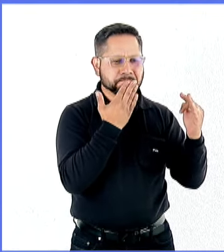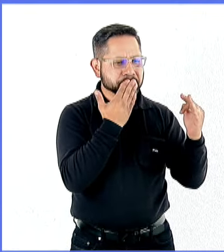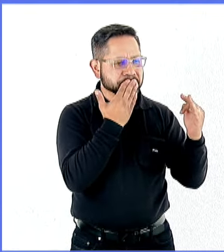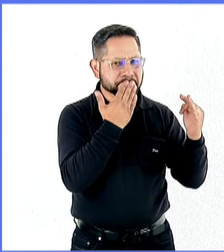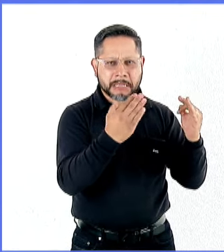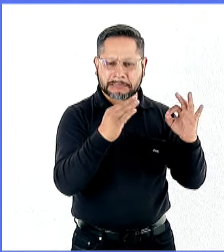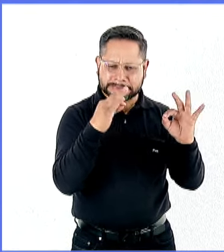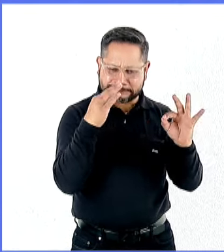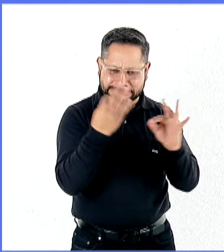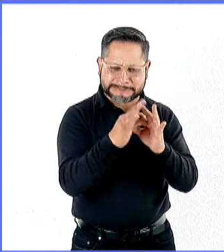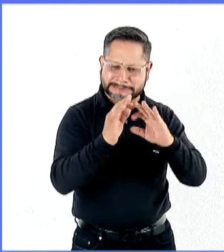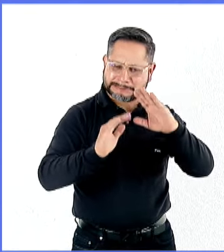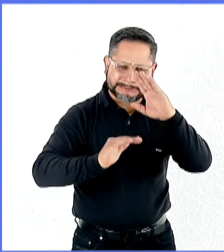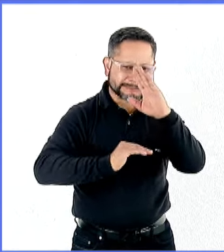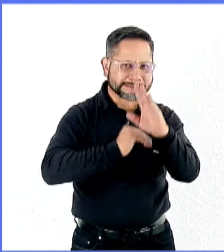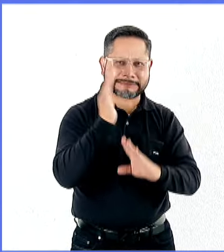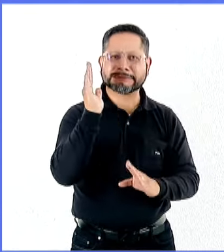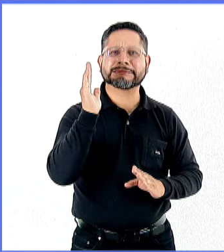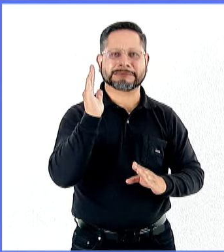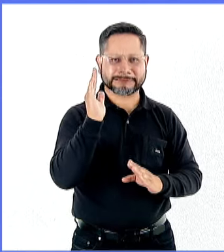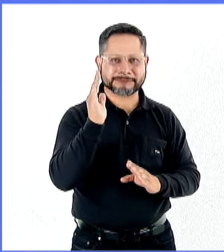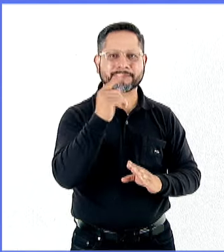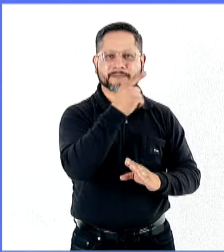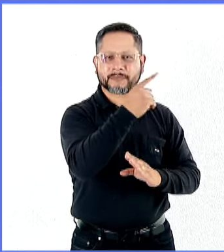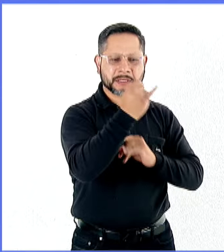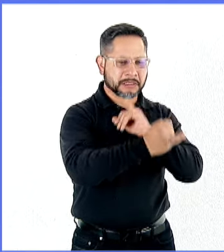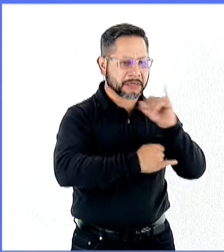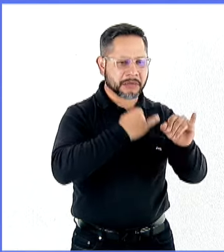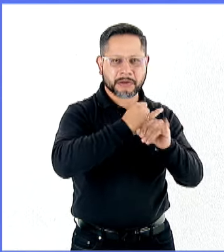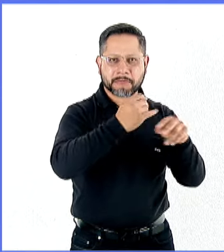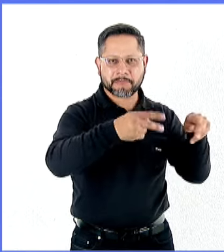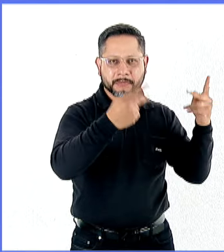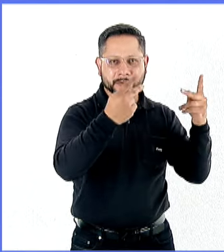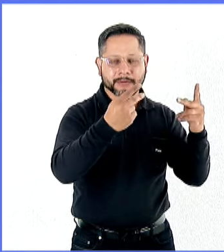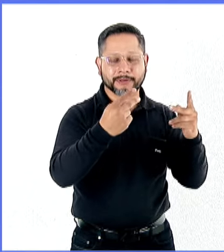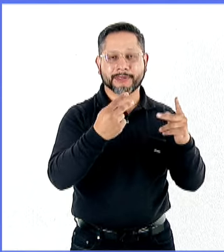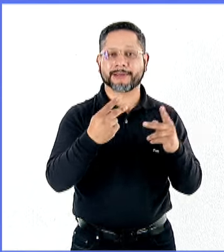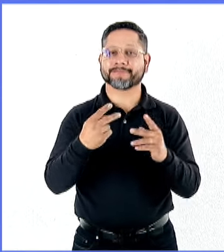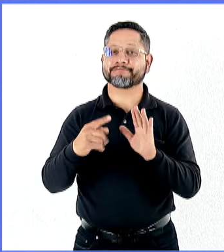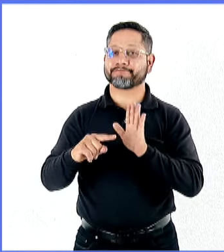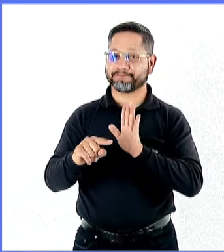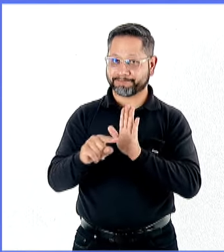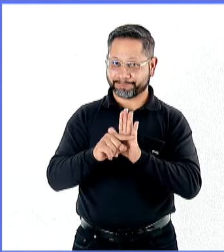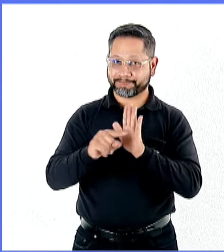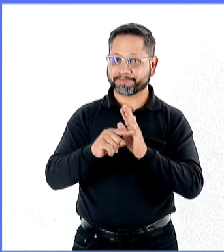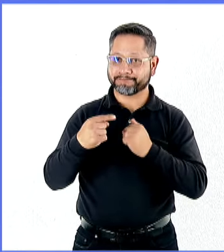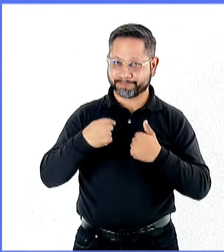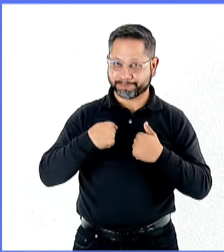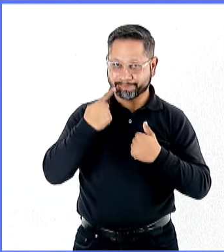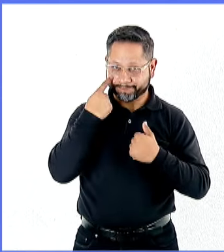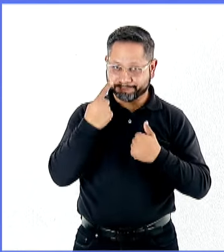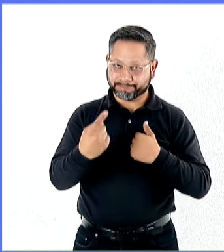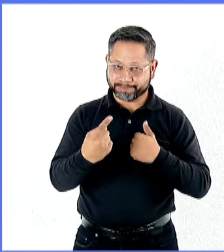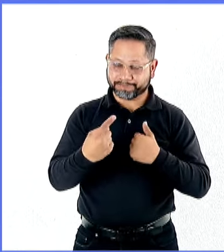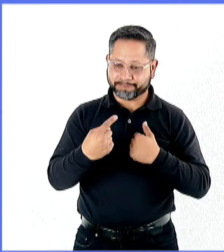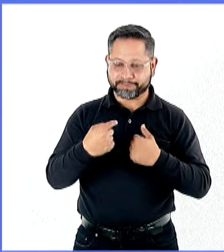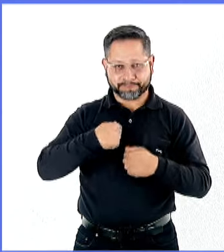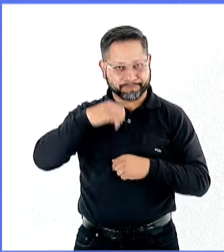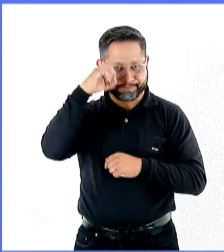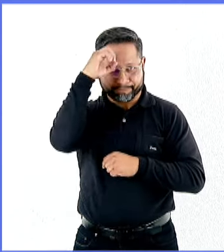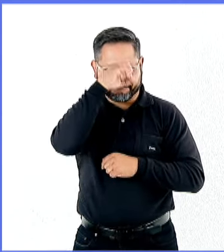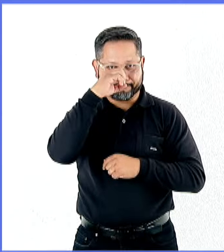incorporación de México hacia las cadenas internacionales de valor. Ahora, lo negativo o que yo miro como negativo es que